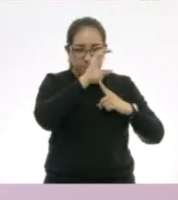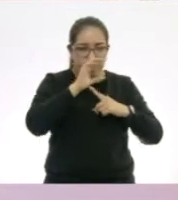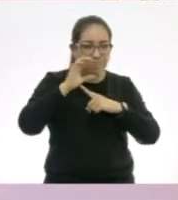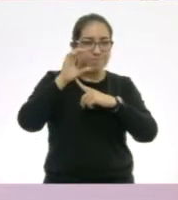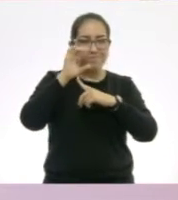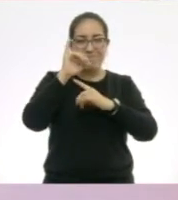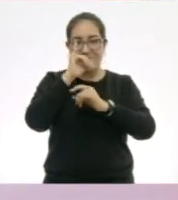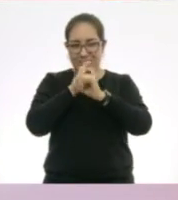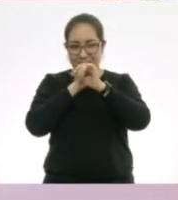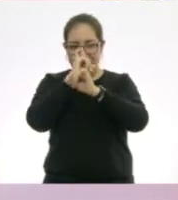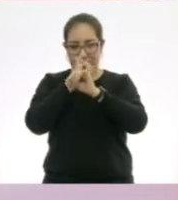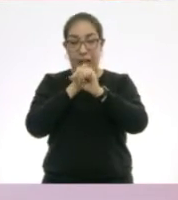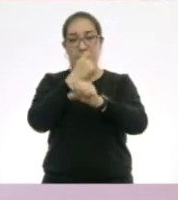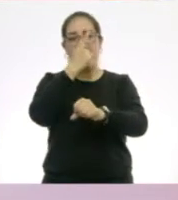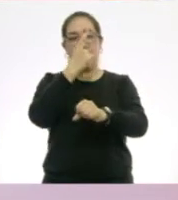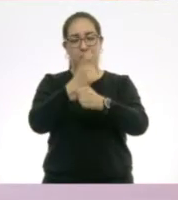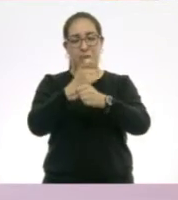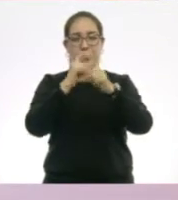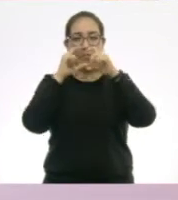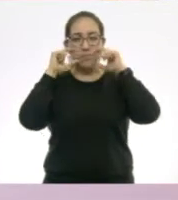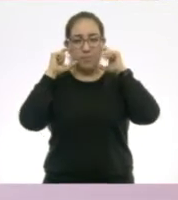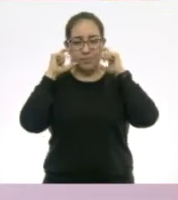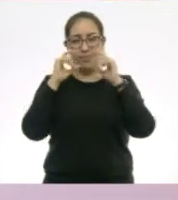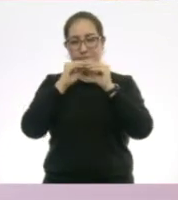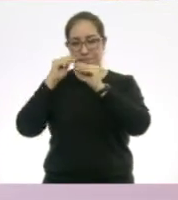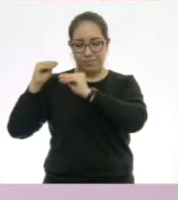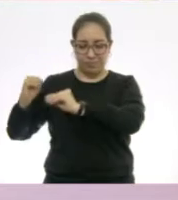Pero primero me voy a quitar mi cubrebocas. Espérenme.